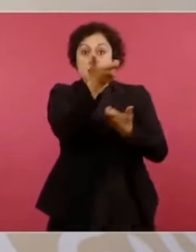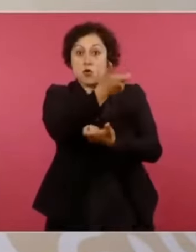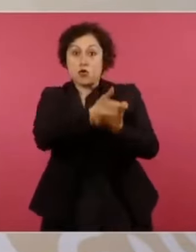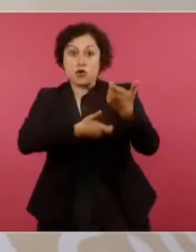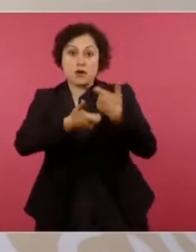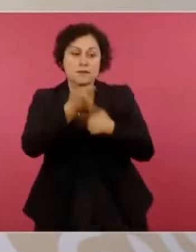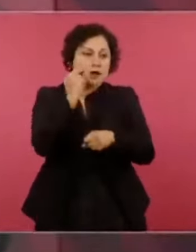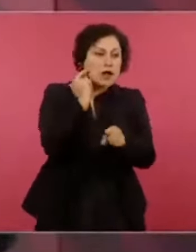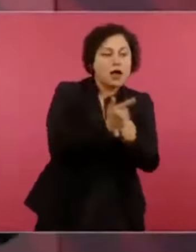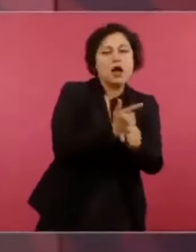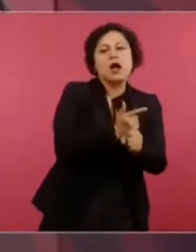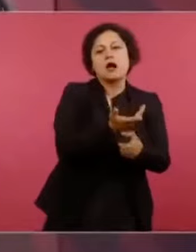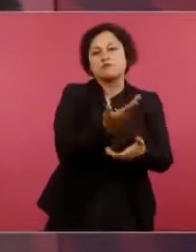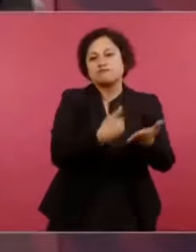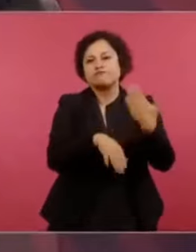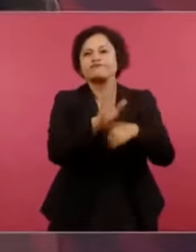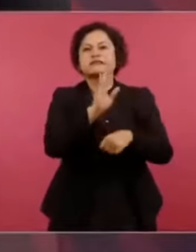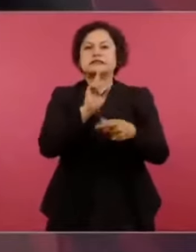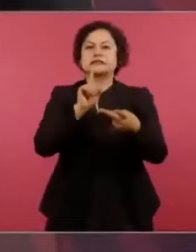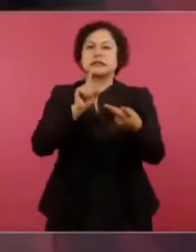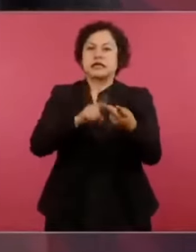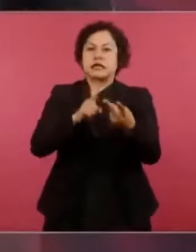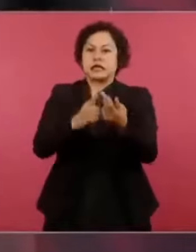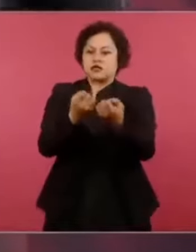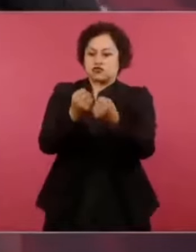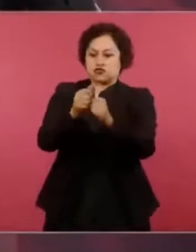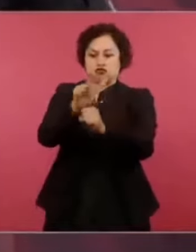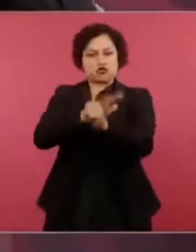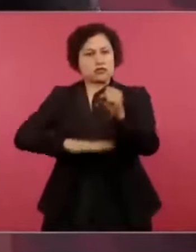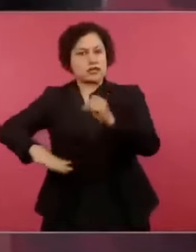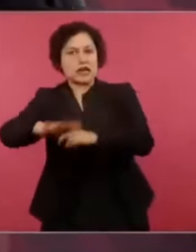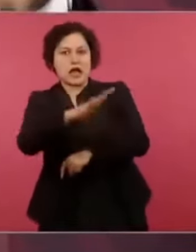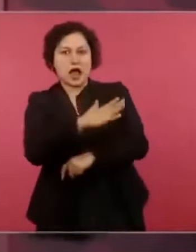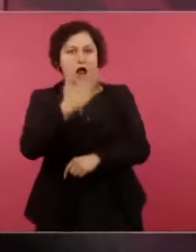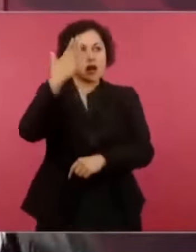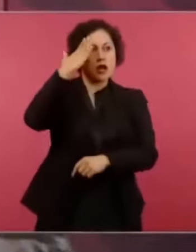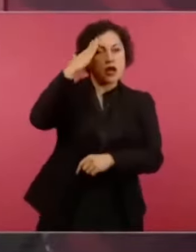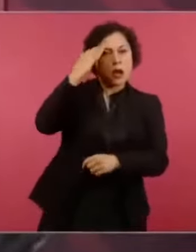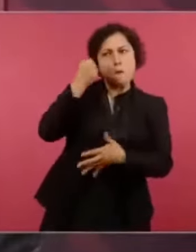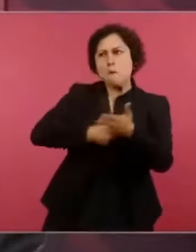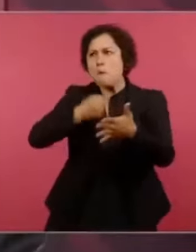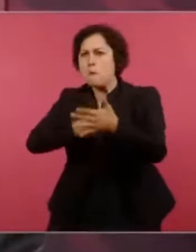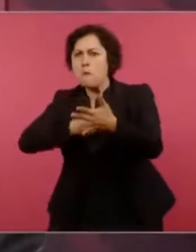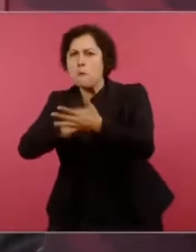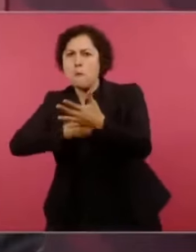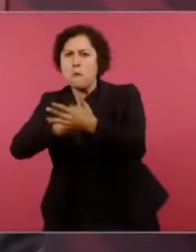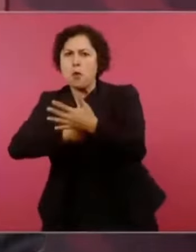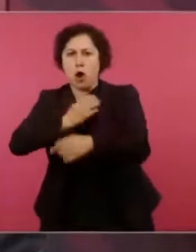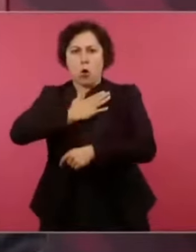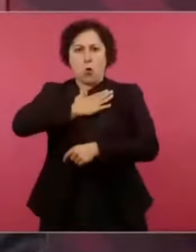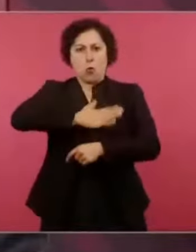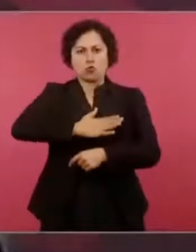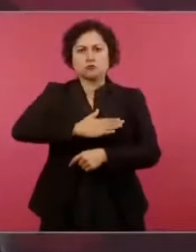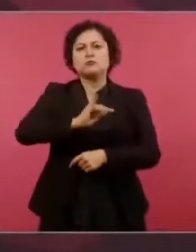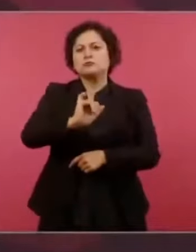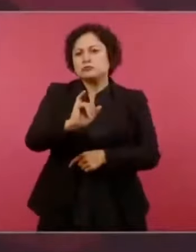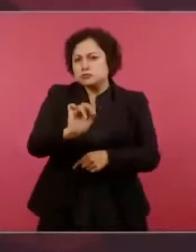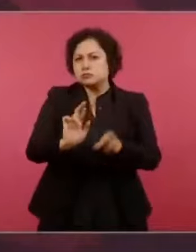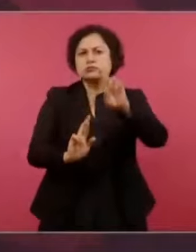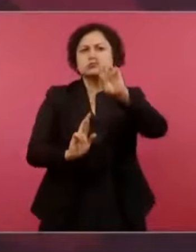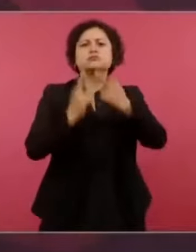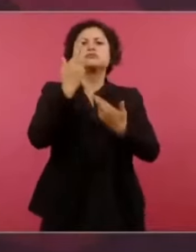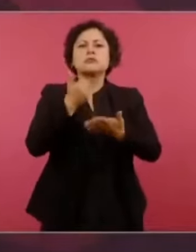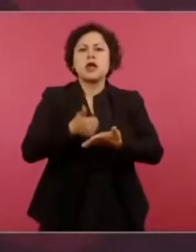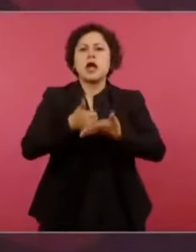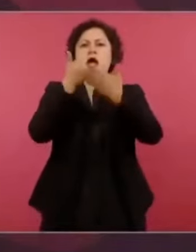La Revolución mexicana es lo más avanzado que hay en cuanto a justicia social. Pero en